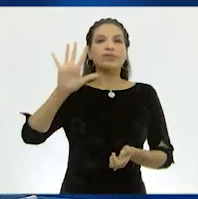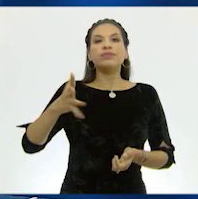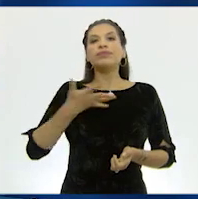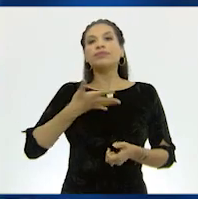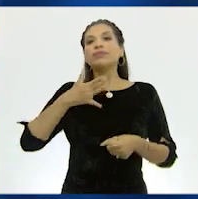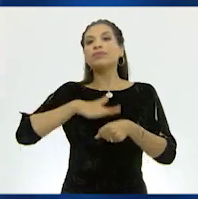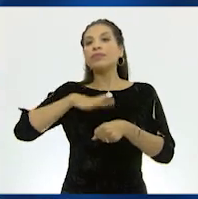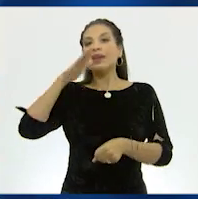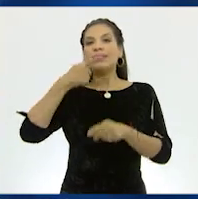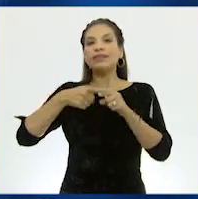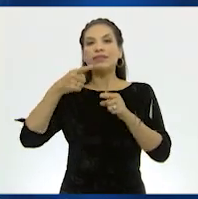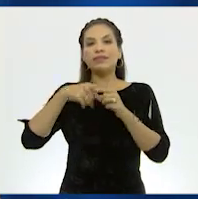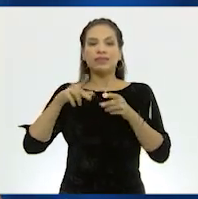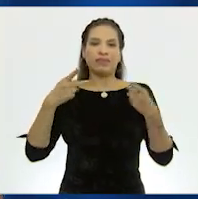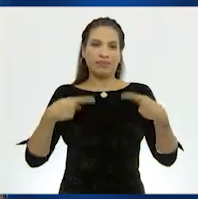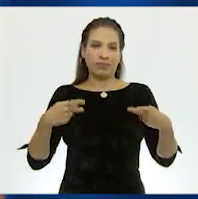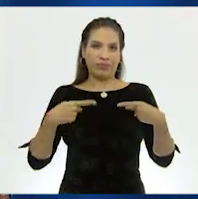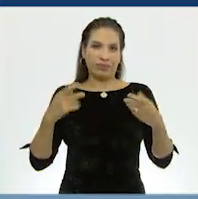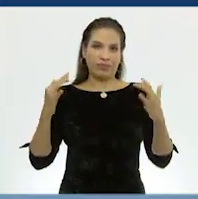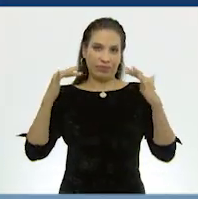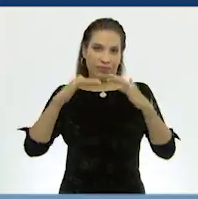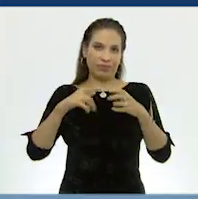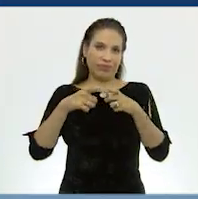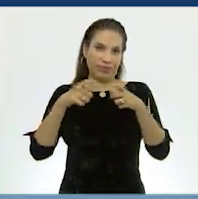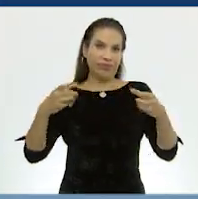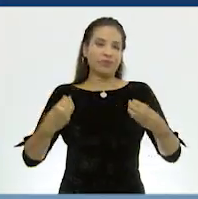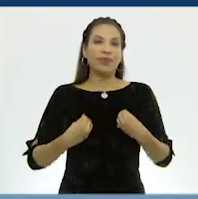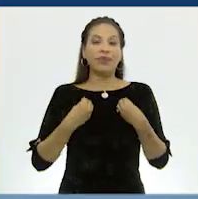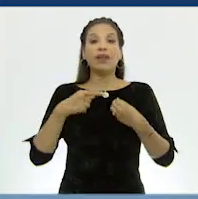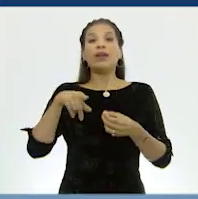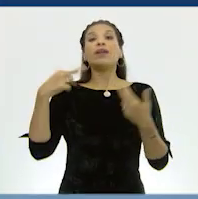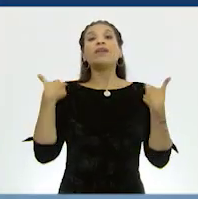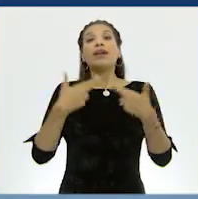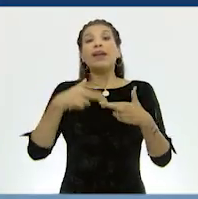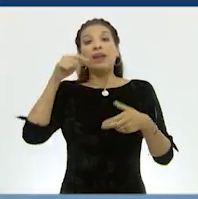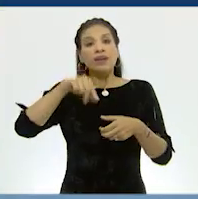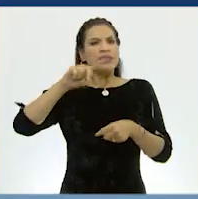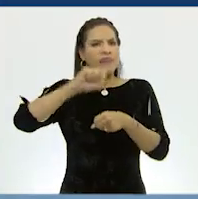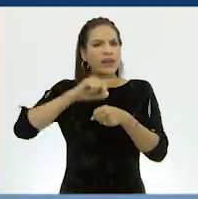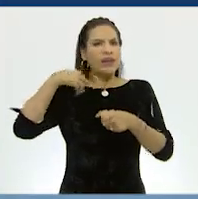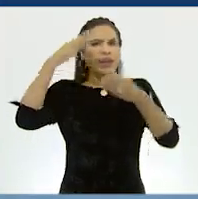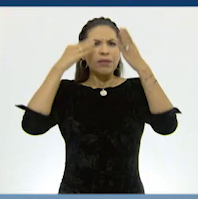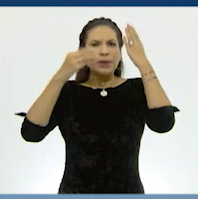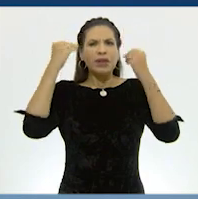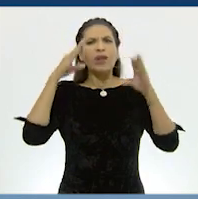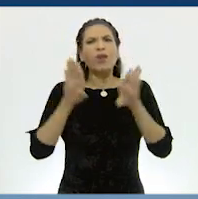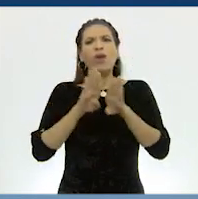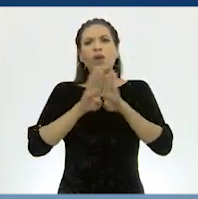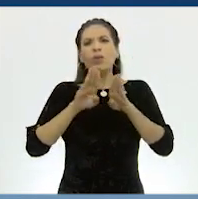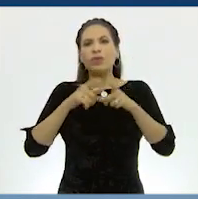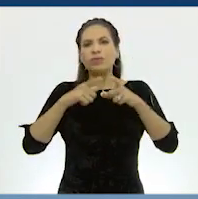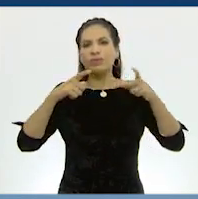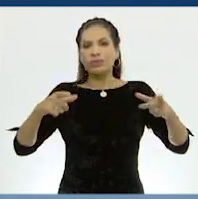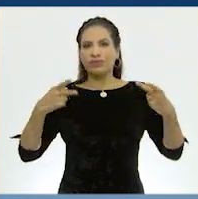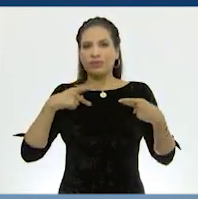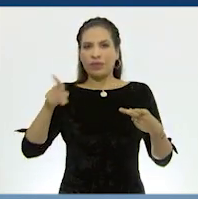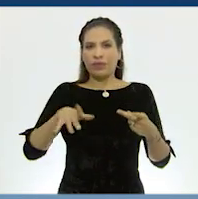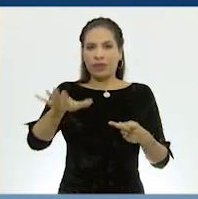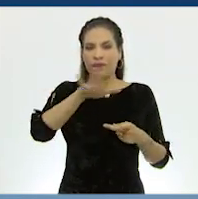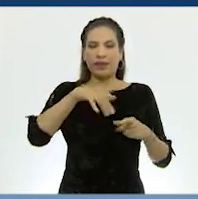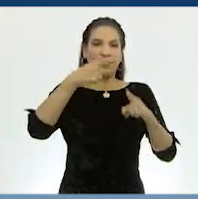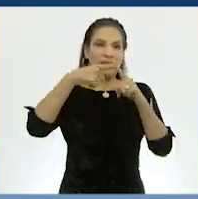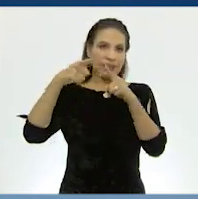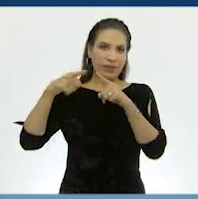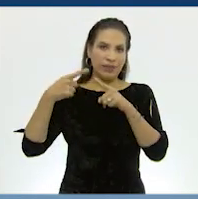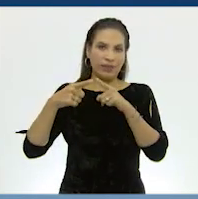tienen mayor cantidad de población. Profesor, estos días he aprendido cómo se distribuye la población en los